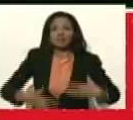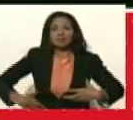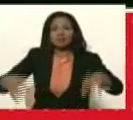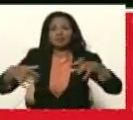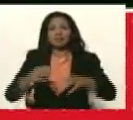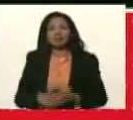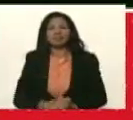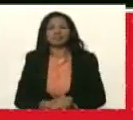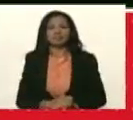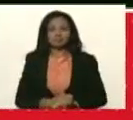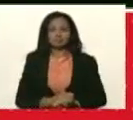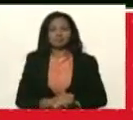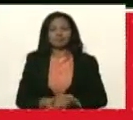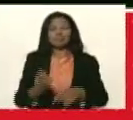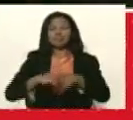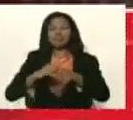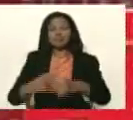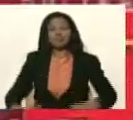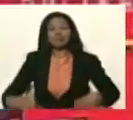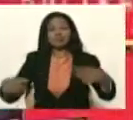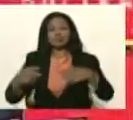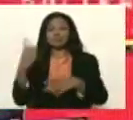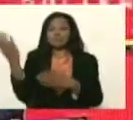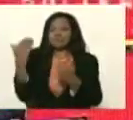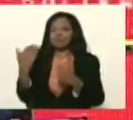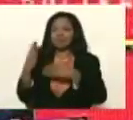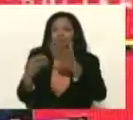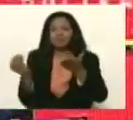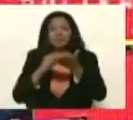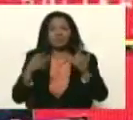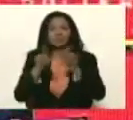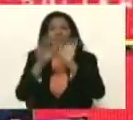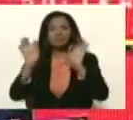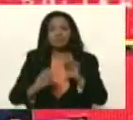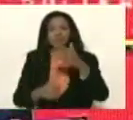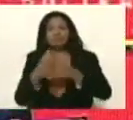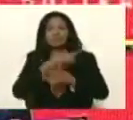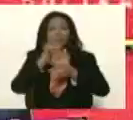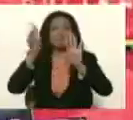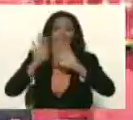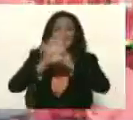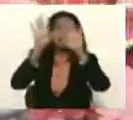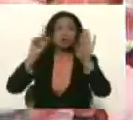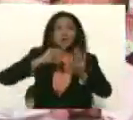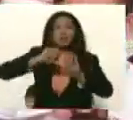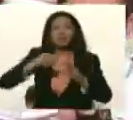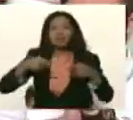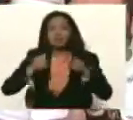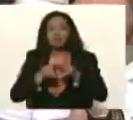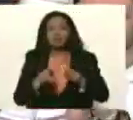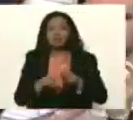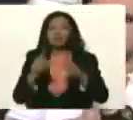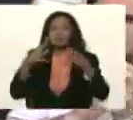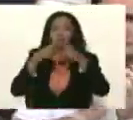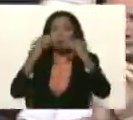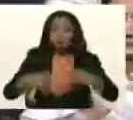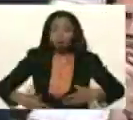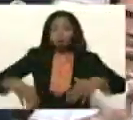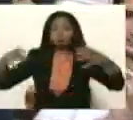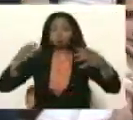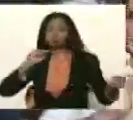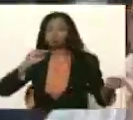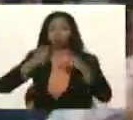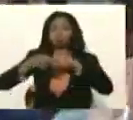los tiempos de la riqueza vendrán volverán más temprano que tarde y toda esa riqueza se